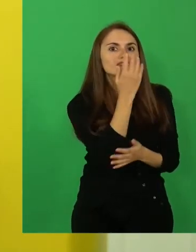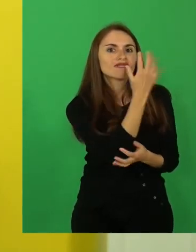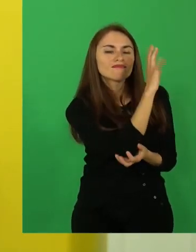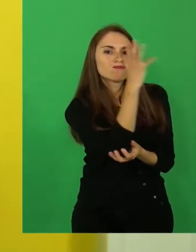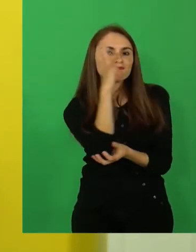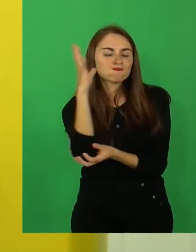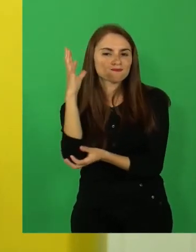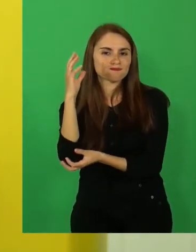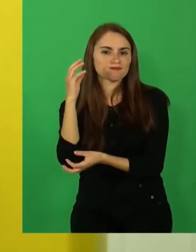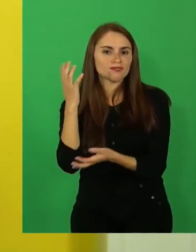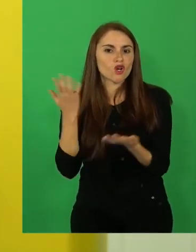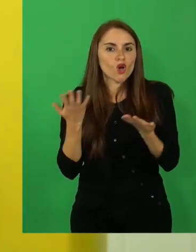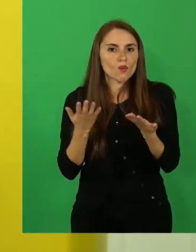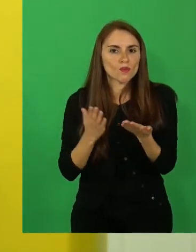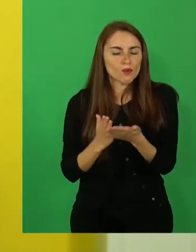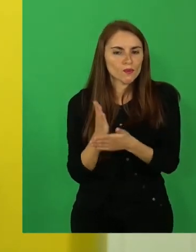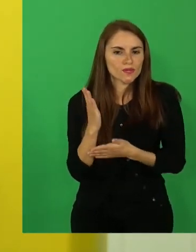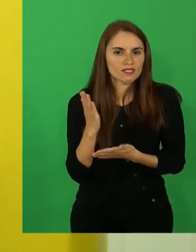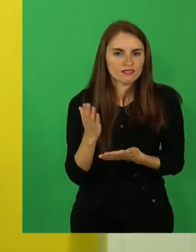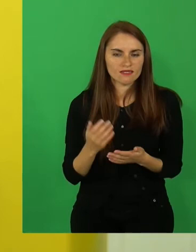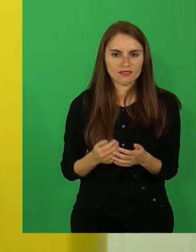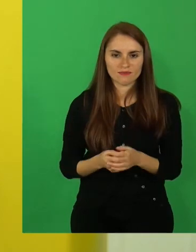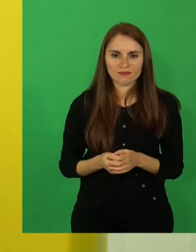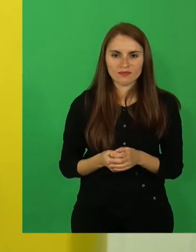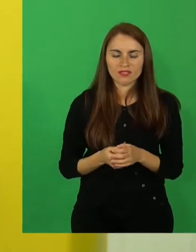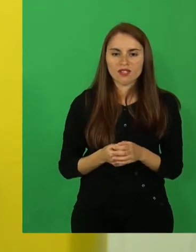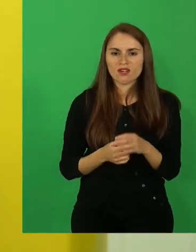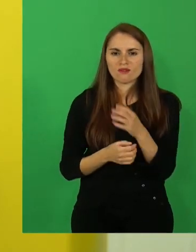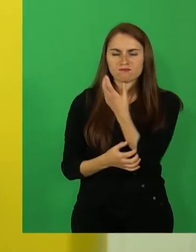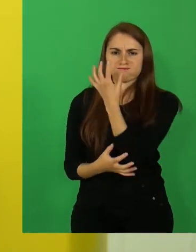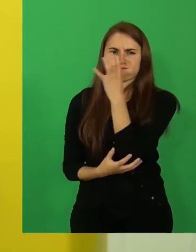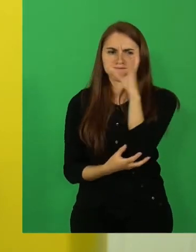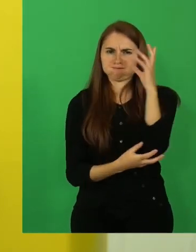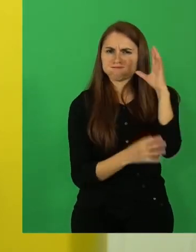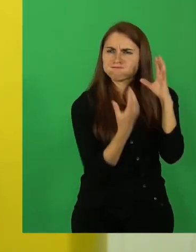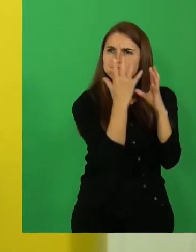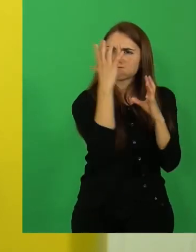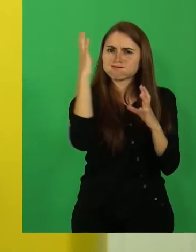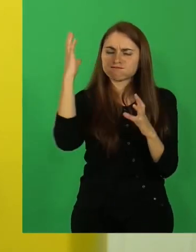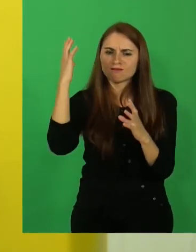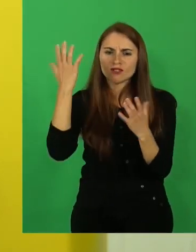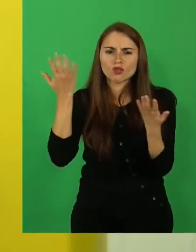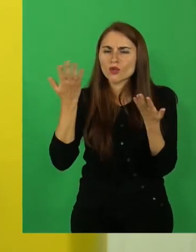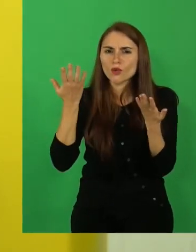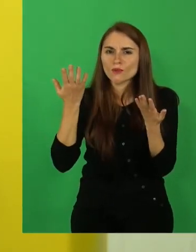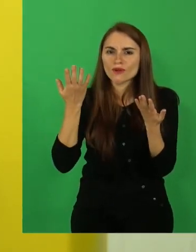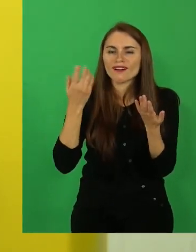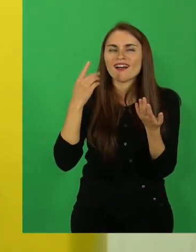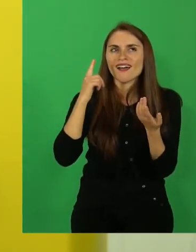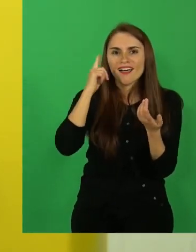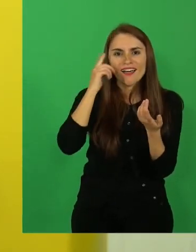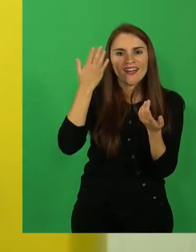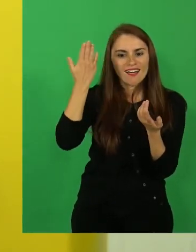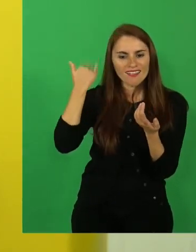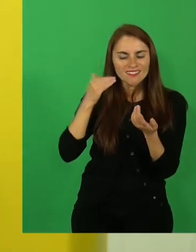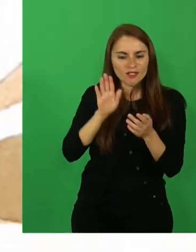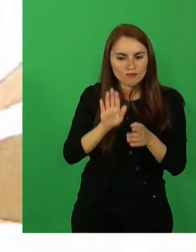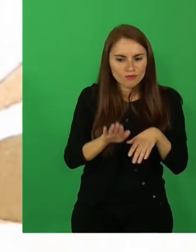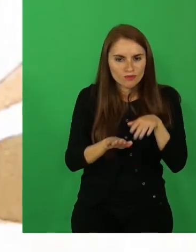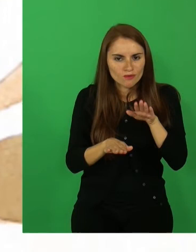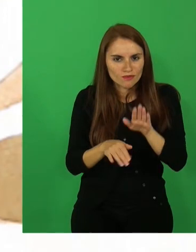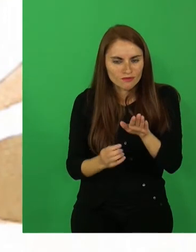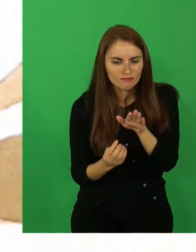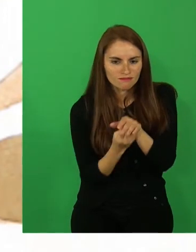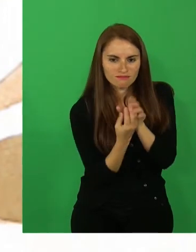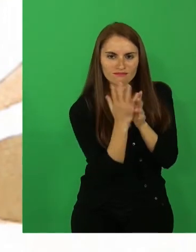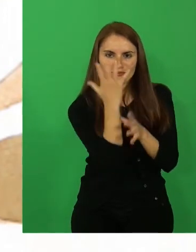la selva, los bosques, los árboles. El joven